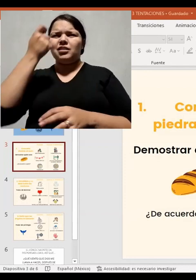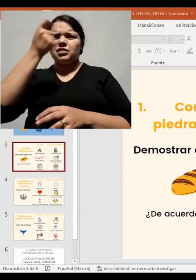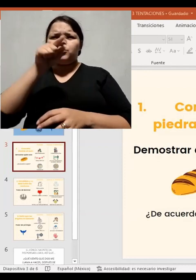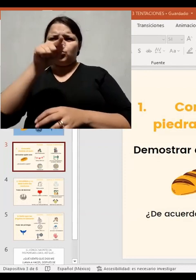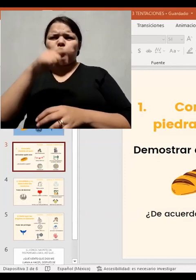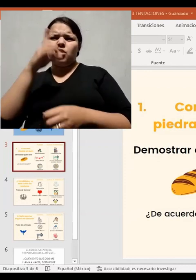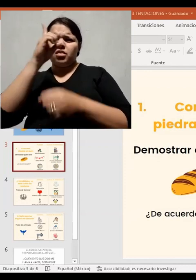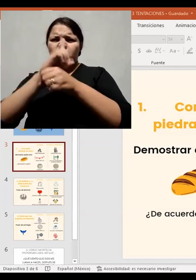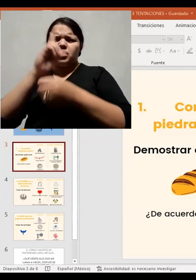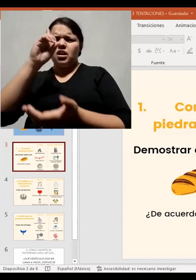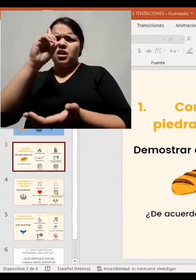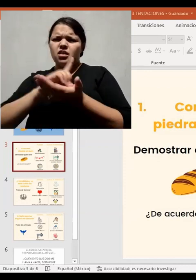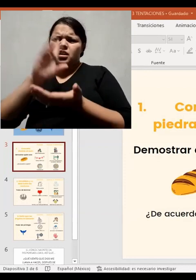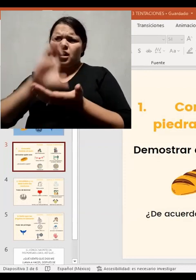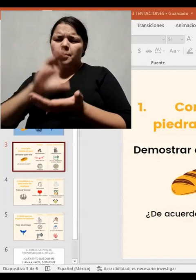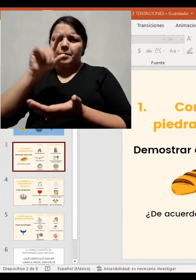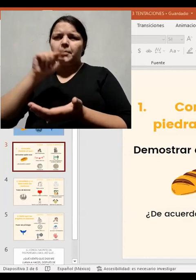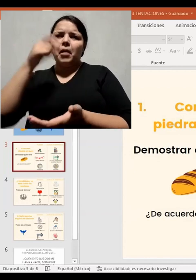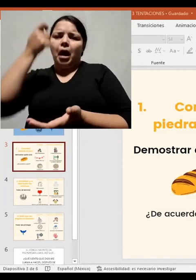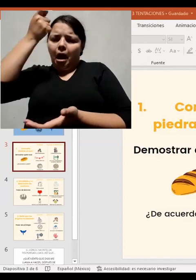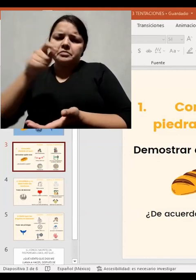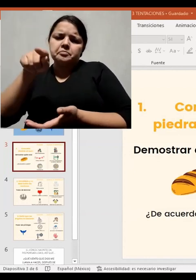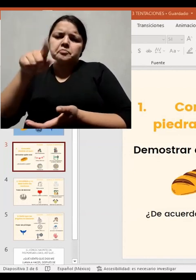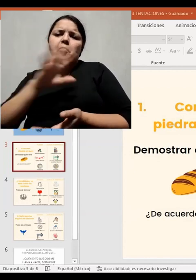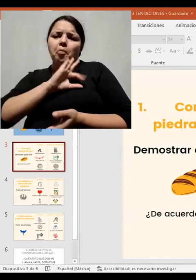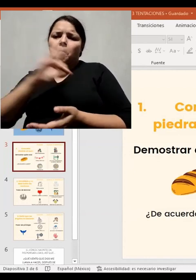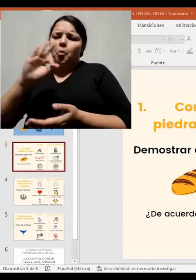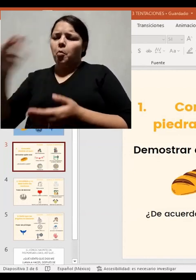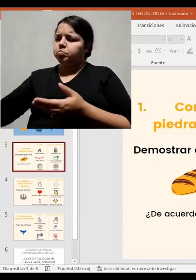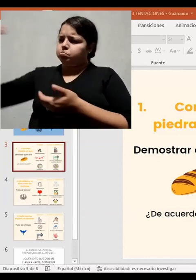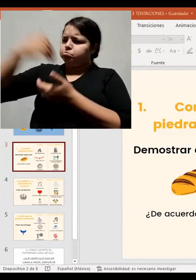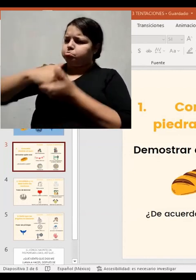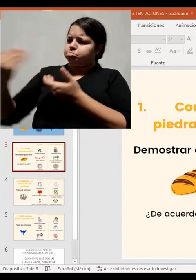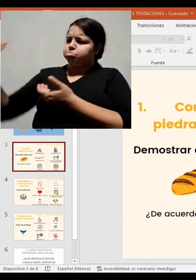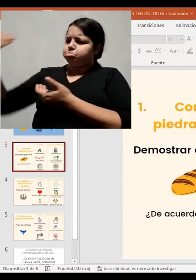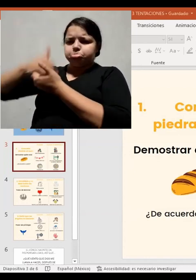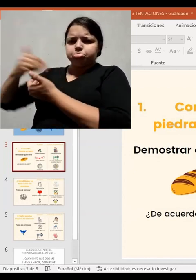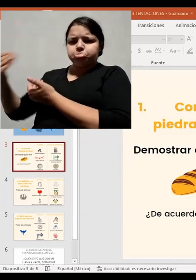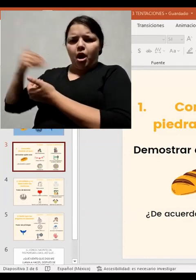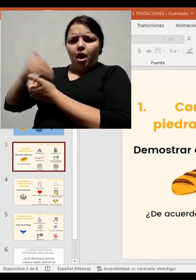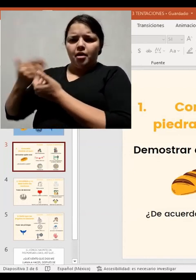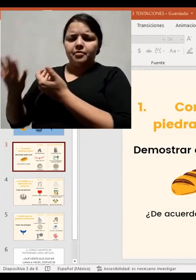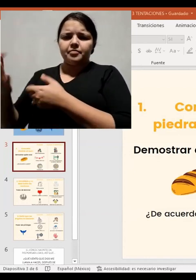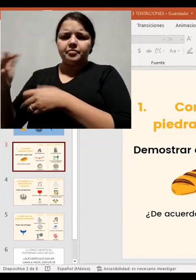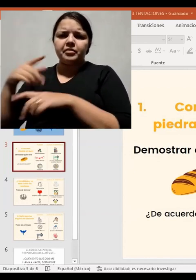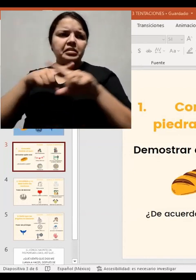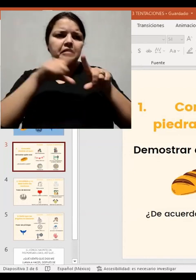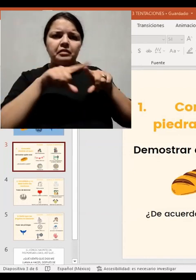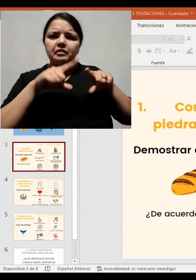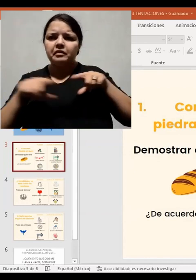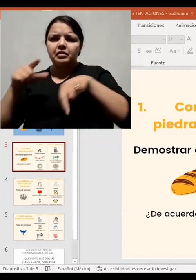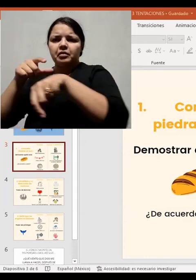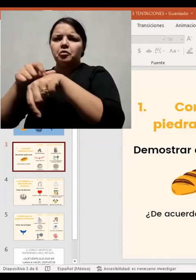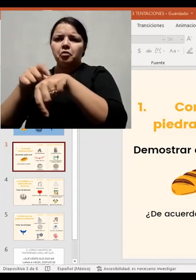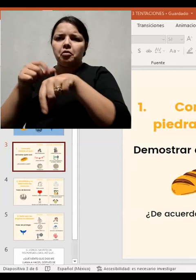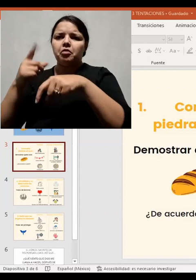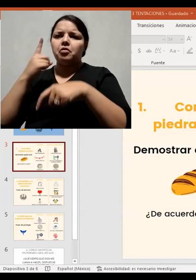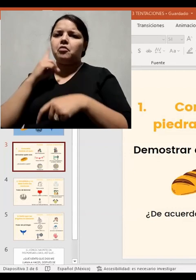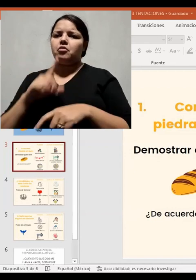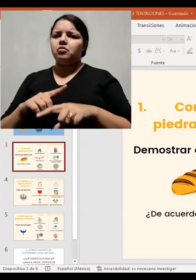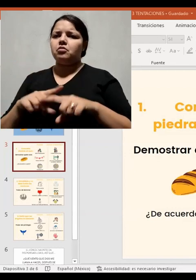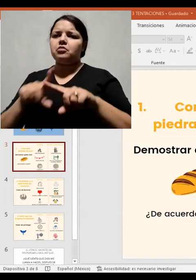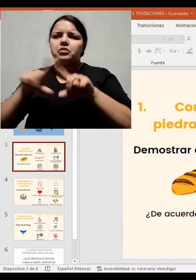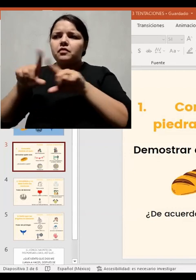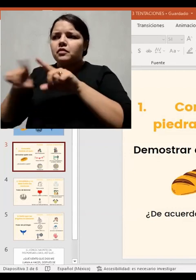discapacidad, te acepto a ti, a persona de una etnia diferente, te acepto a ti, persona con un color de piel diferente, te